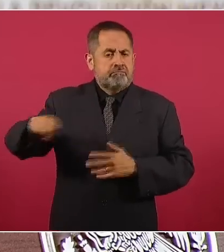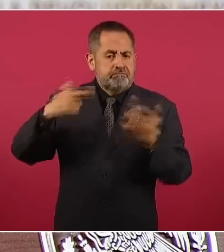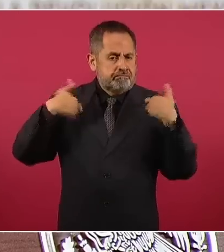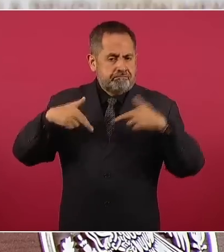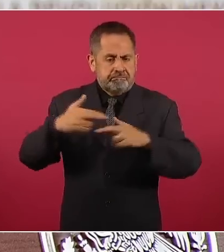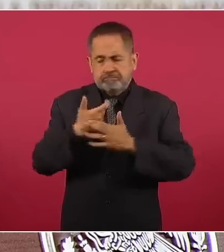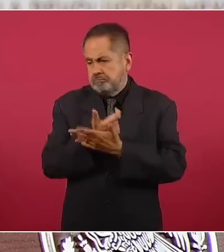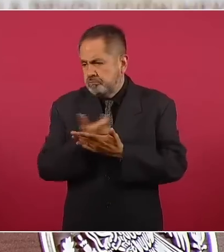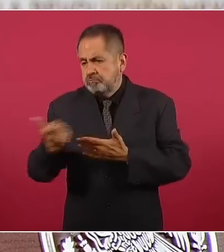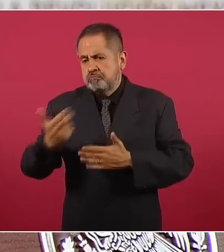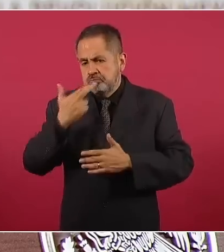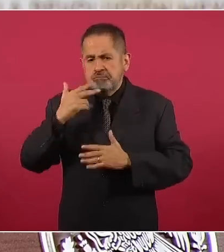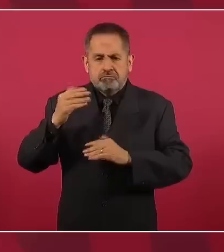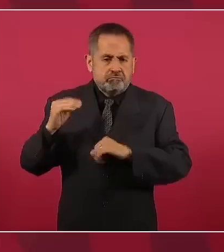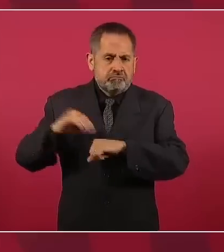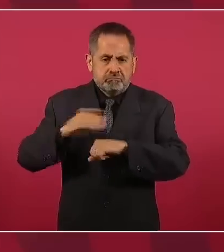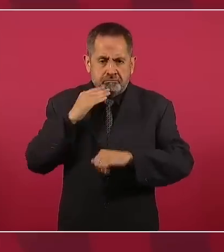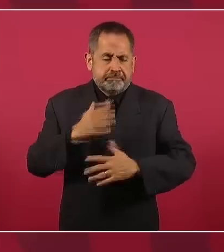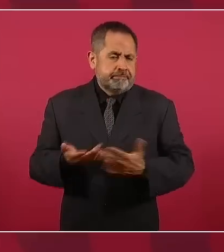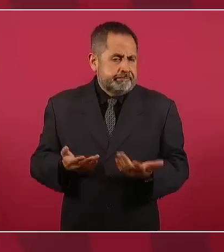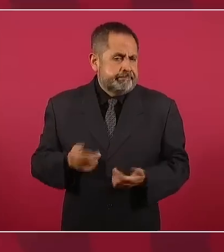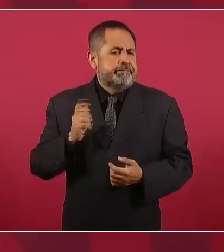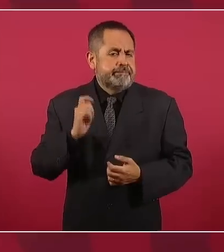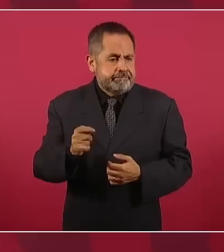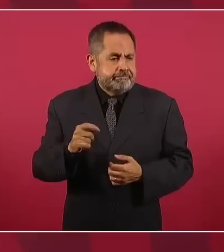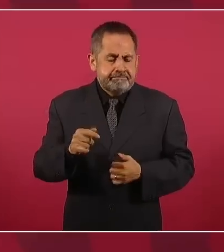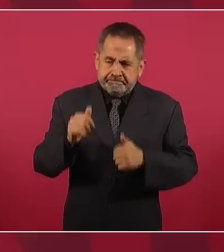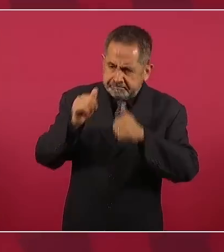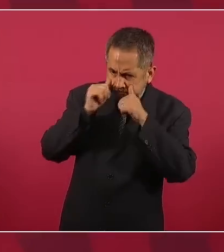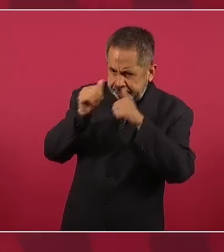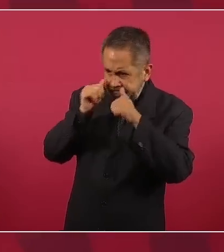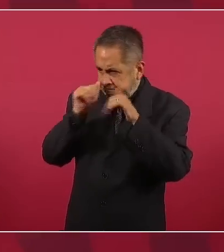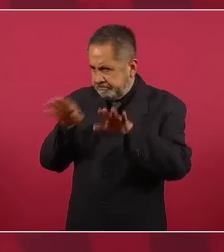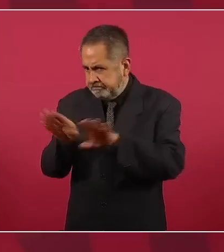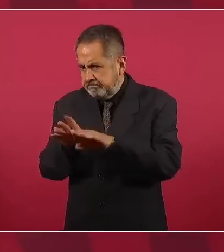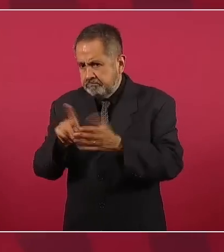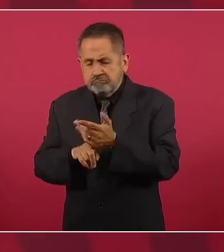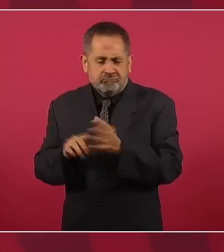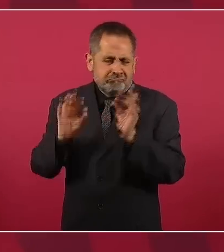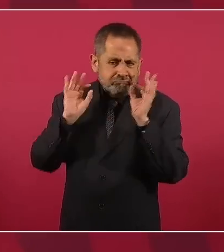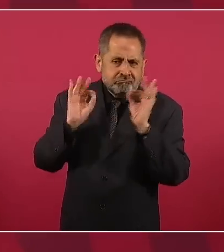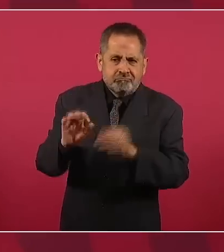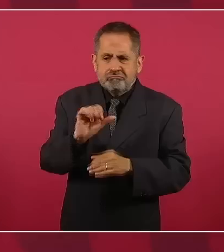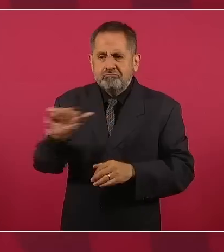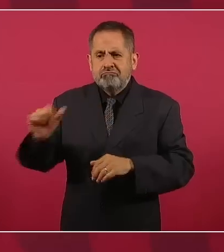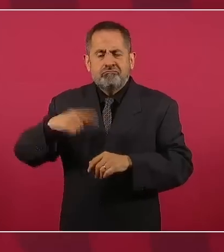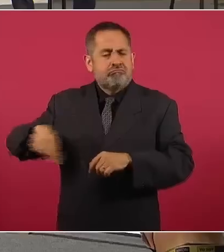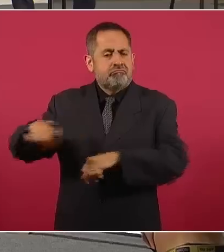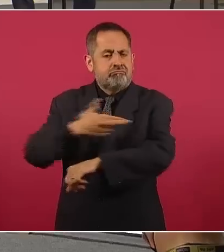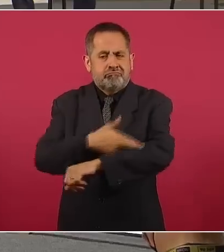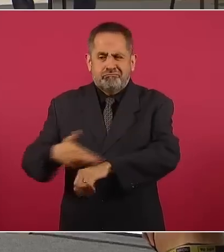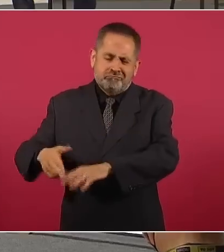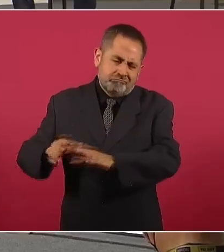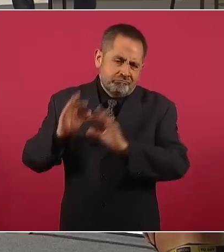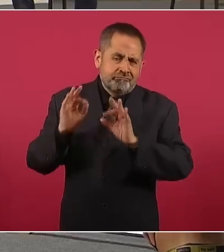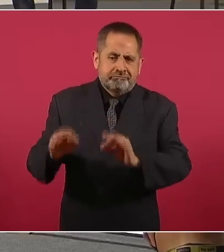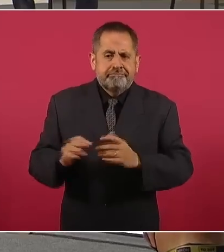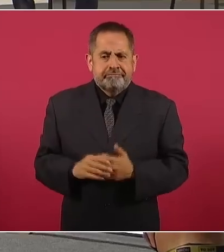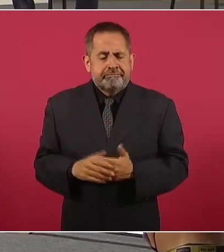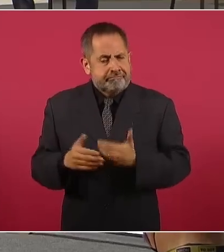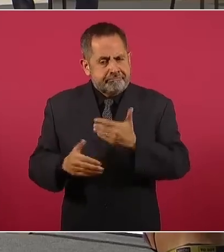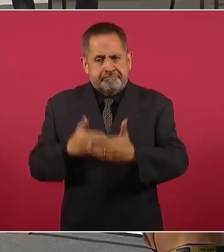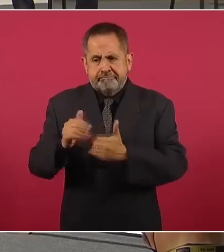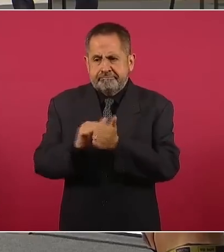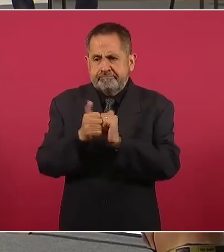de modo que hay atención especial a los maestros, se ha logrado